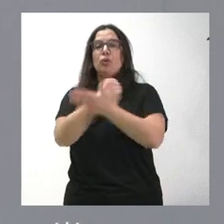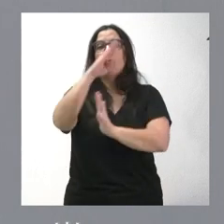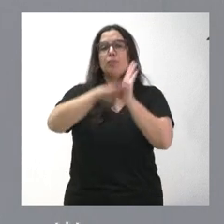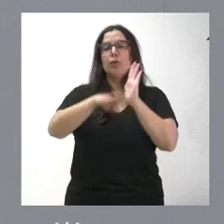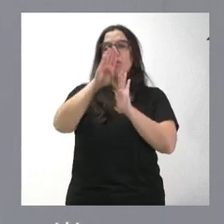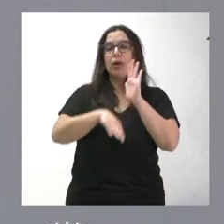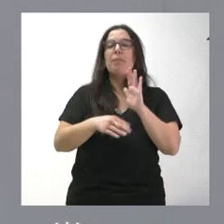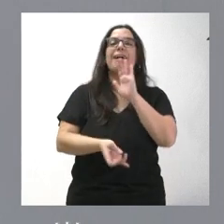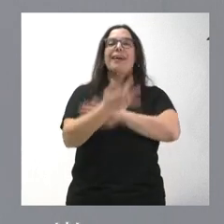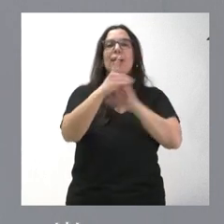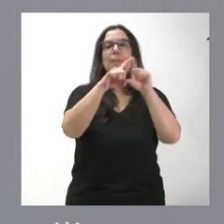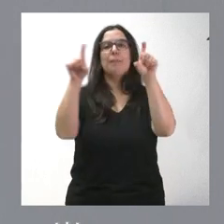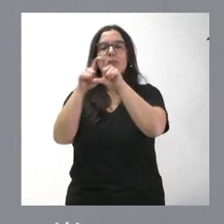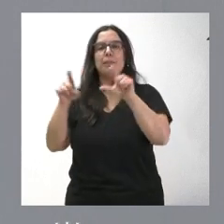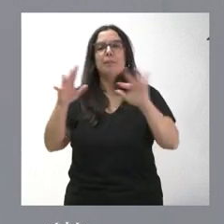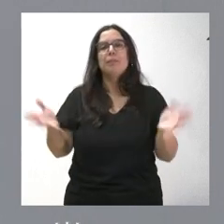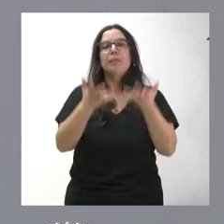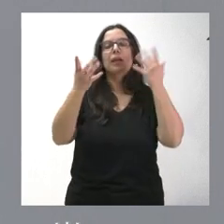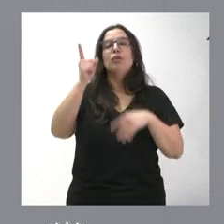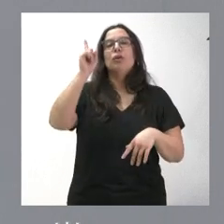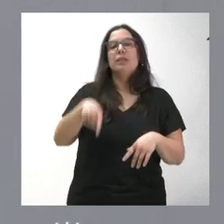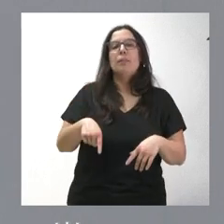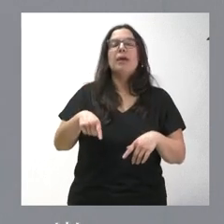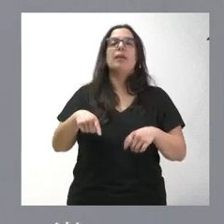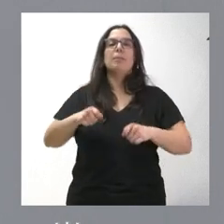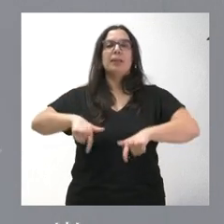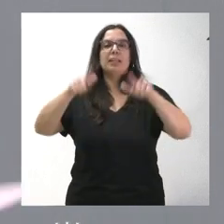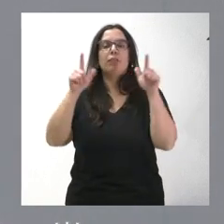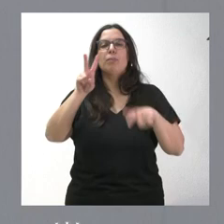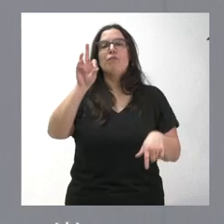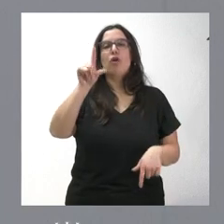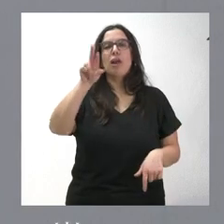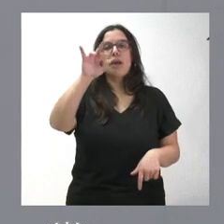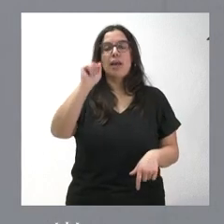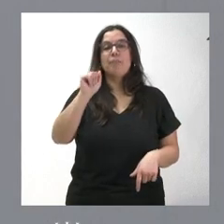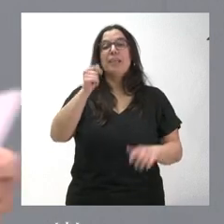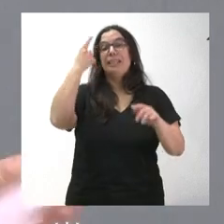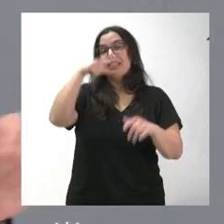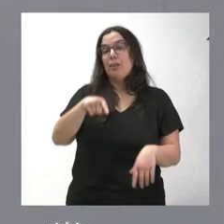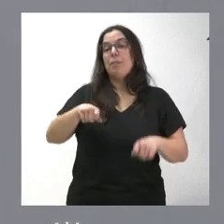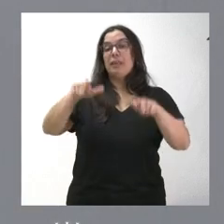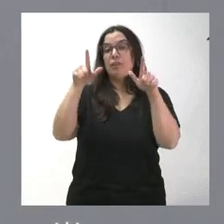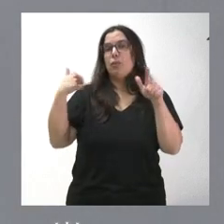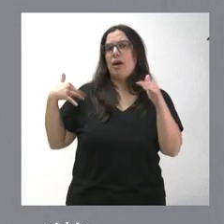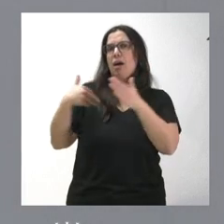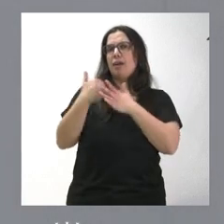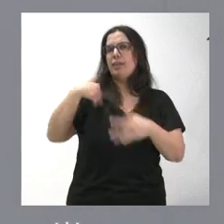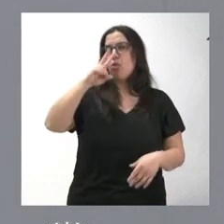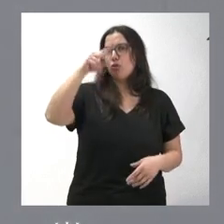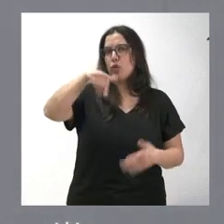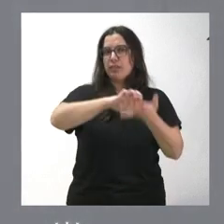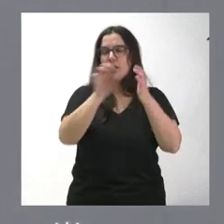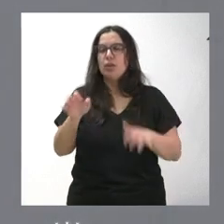emprendimiento y a nuestra aceleradora, la plataforma Volaria. Saben ustedes que Volaria, que lleva dos años de funcionamiento en Castilla y León,